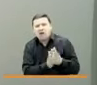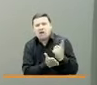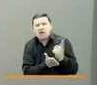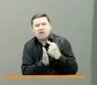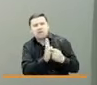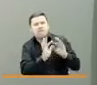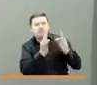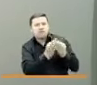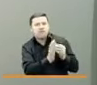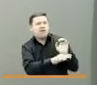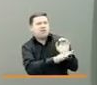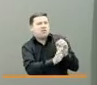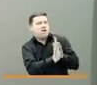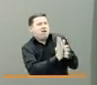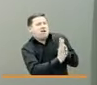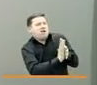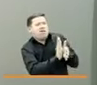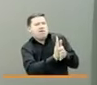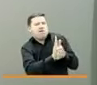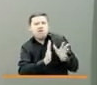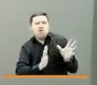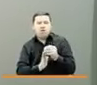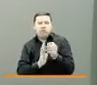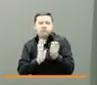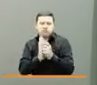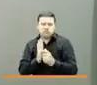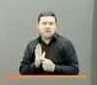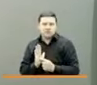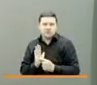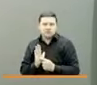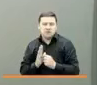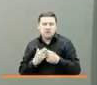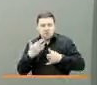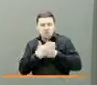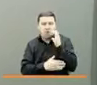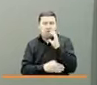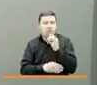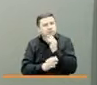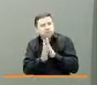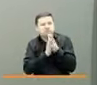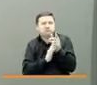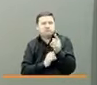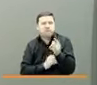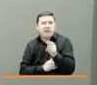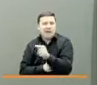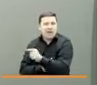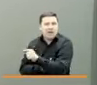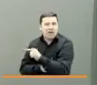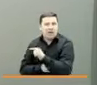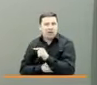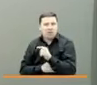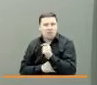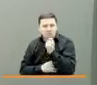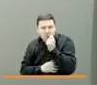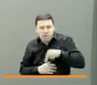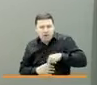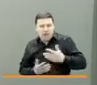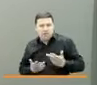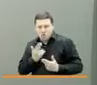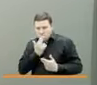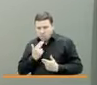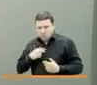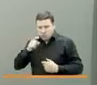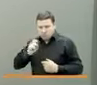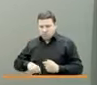entidades y a todo el país que ellos eran unos humanos que cumpliendo con su